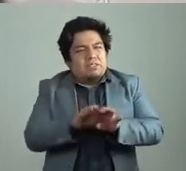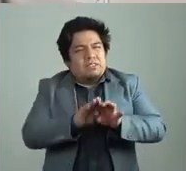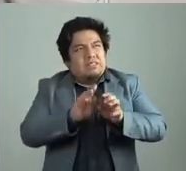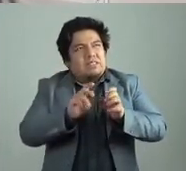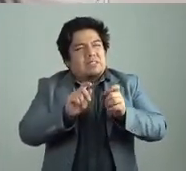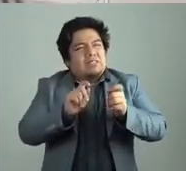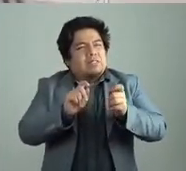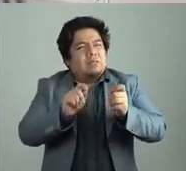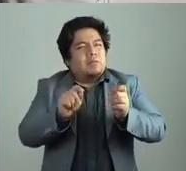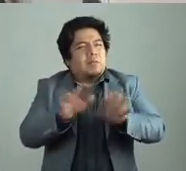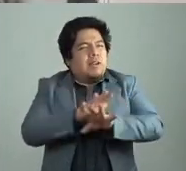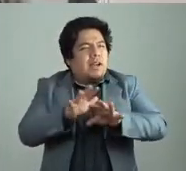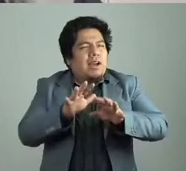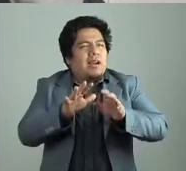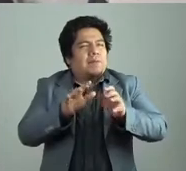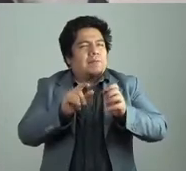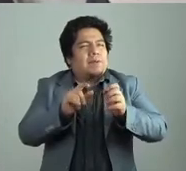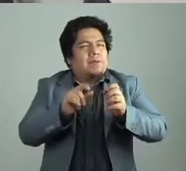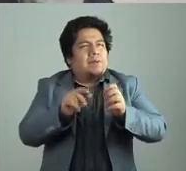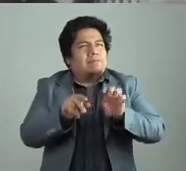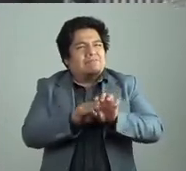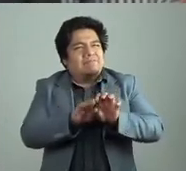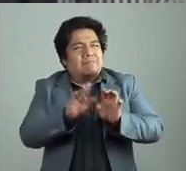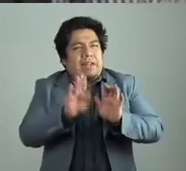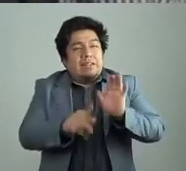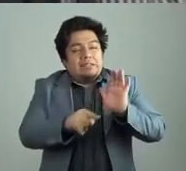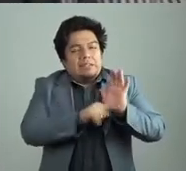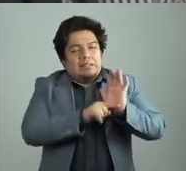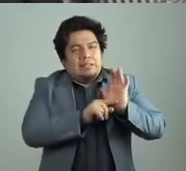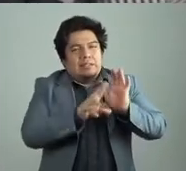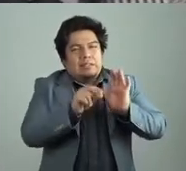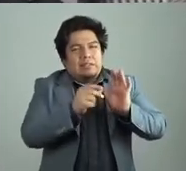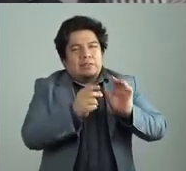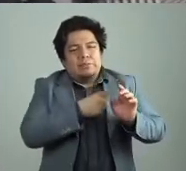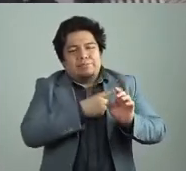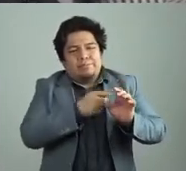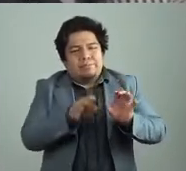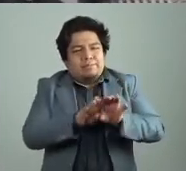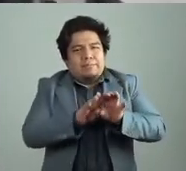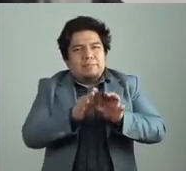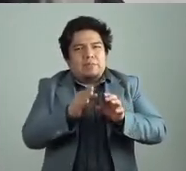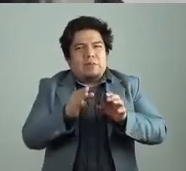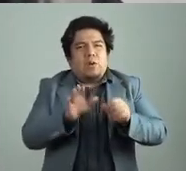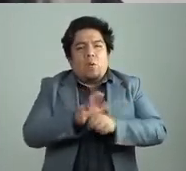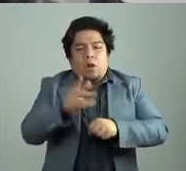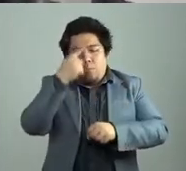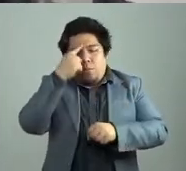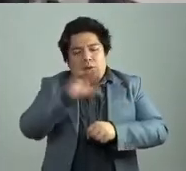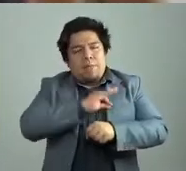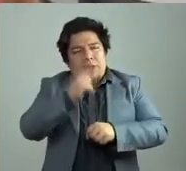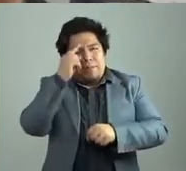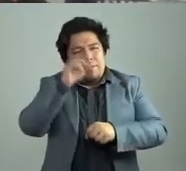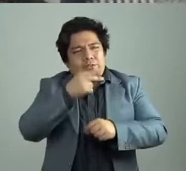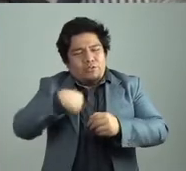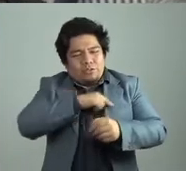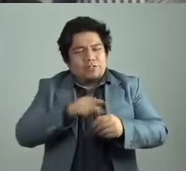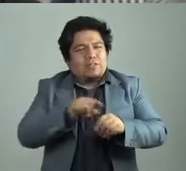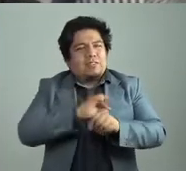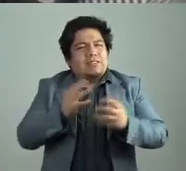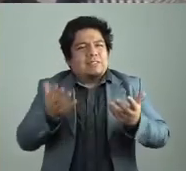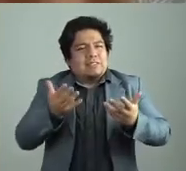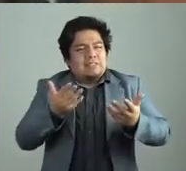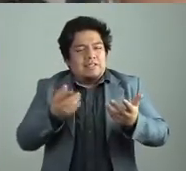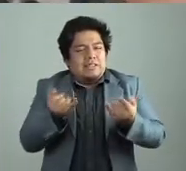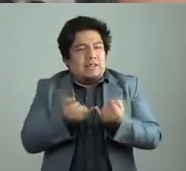estigma negativo, sino la diferencia, ¿no? Un cuerpo diferenciado y también ser